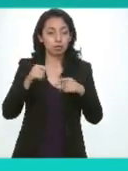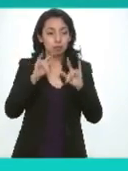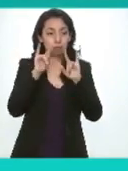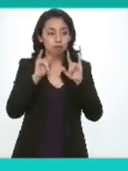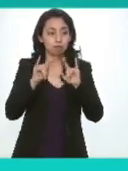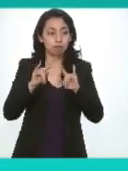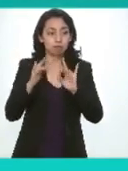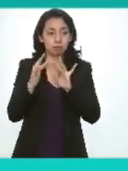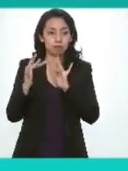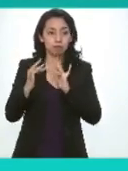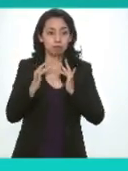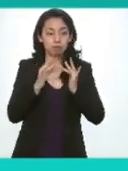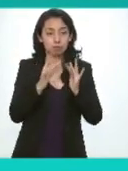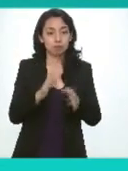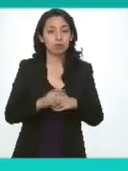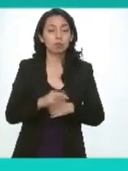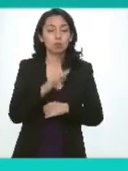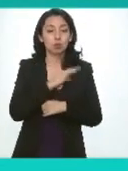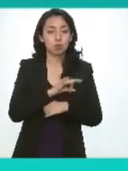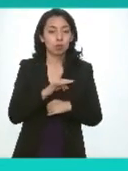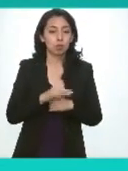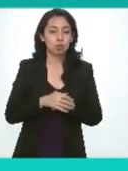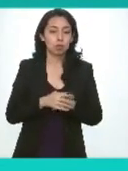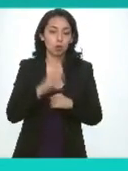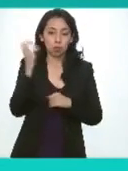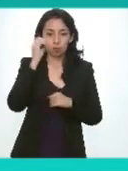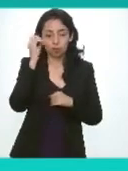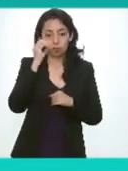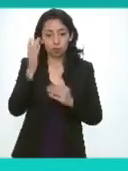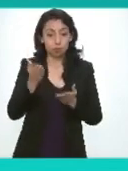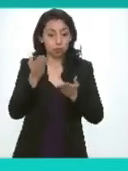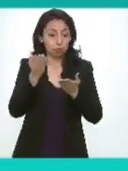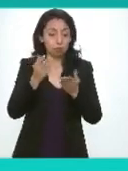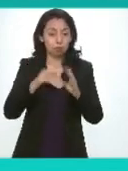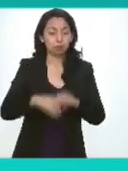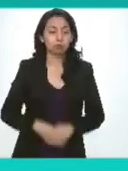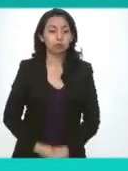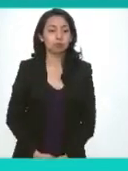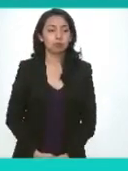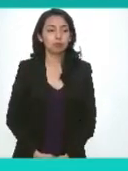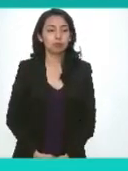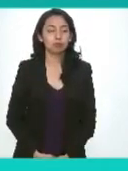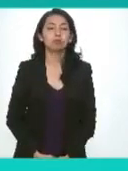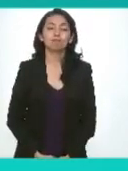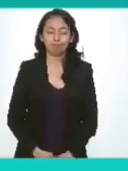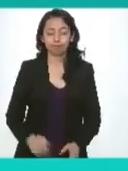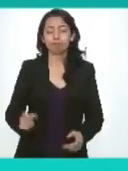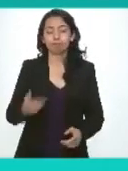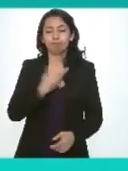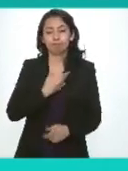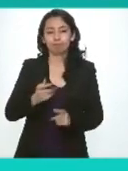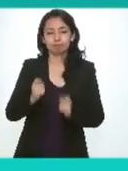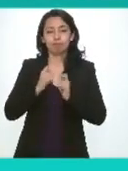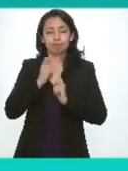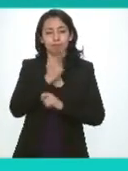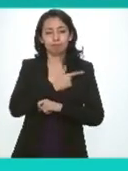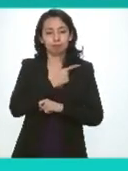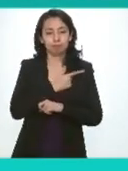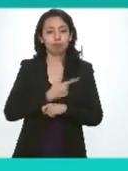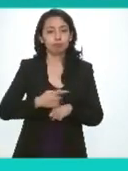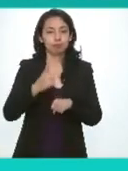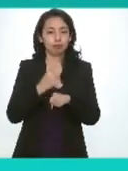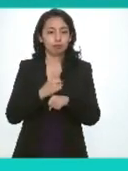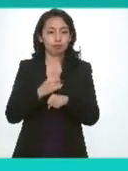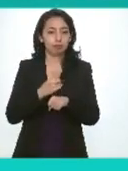de este consejo puedan externar sus opiniones al respecto con gusto presidenta bueno primero quiero dar